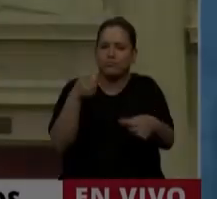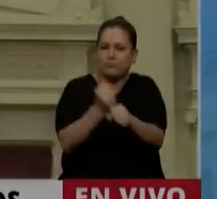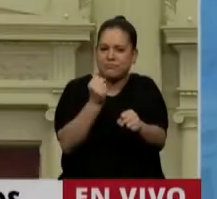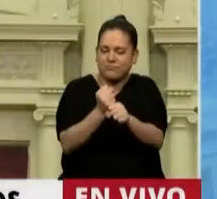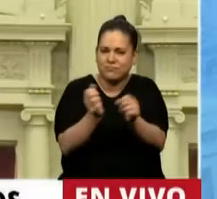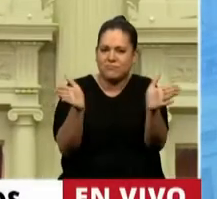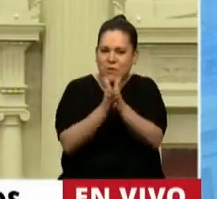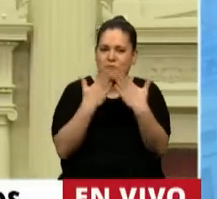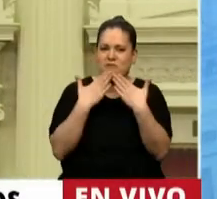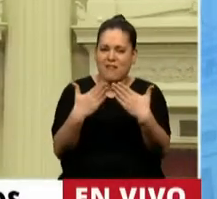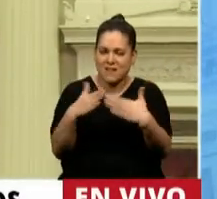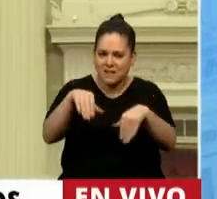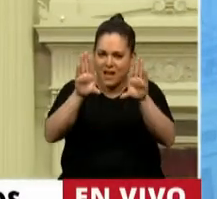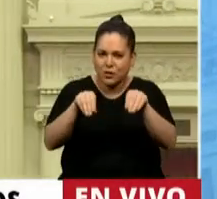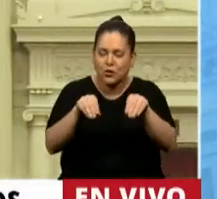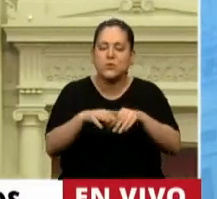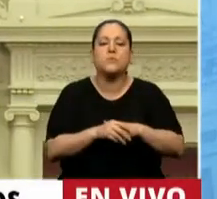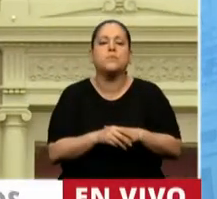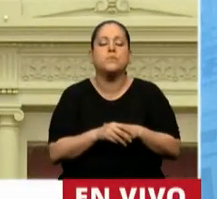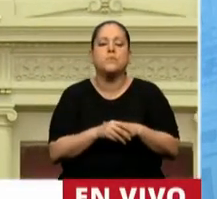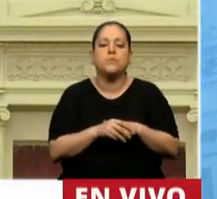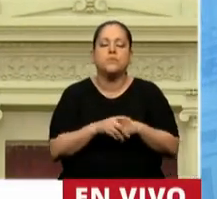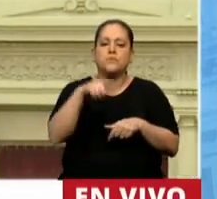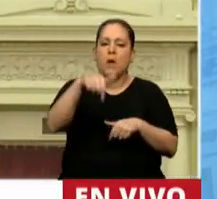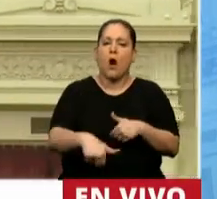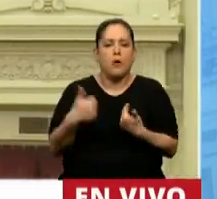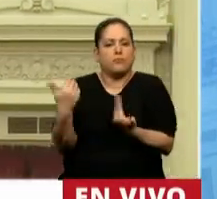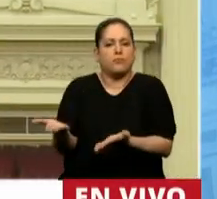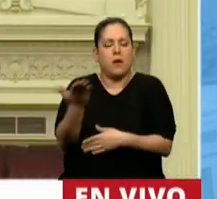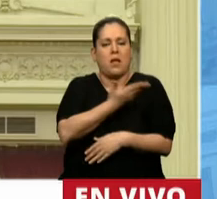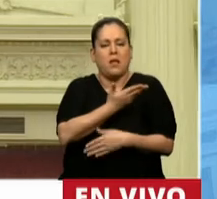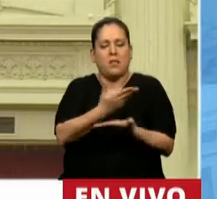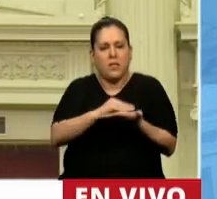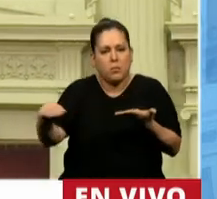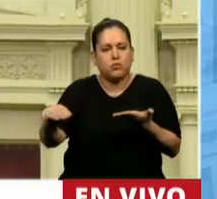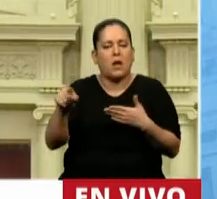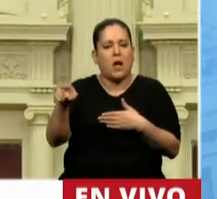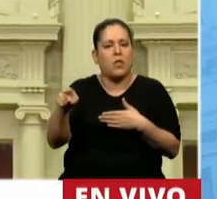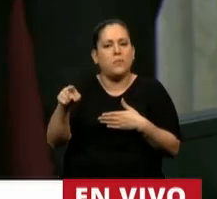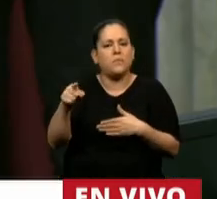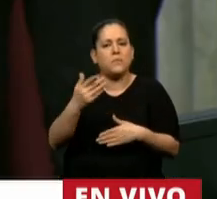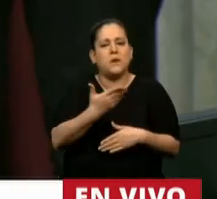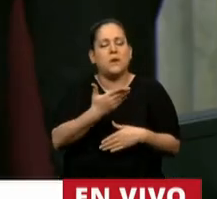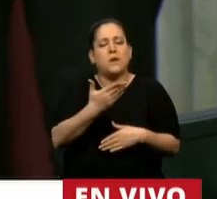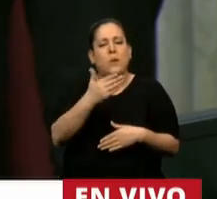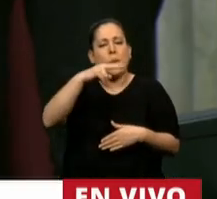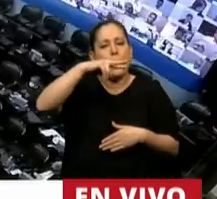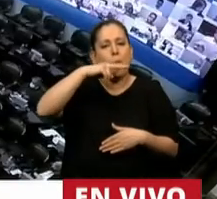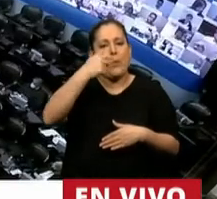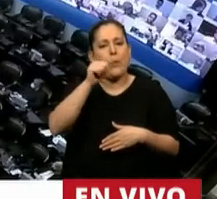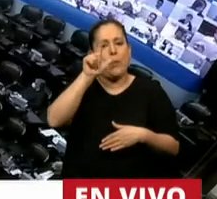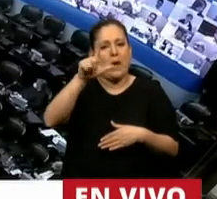Tiene la palabra el señor diputado Eduardo Félix Valdés.